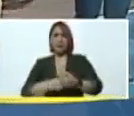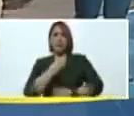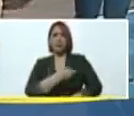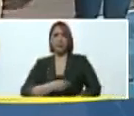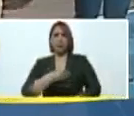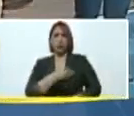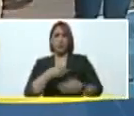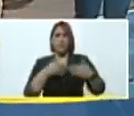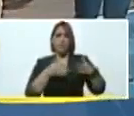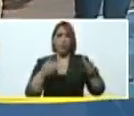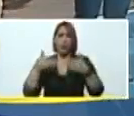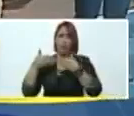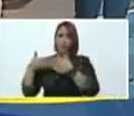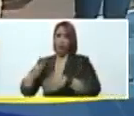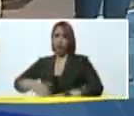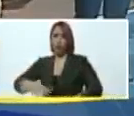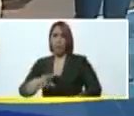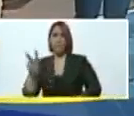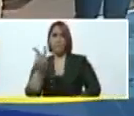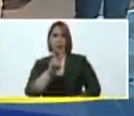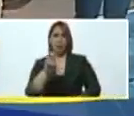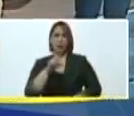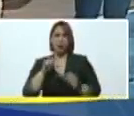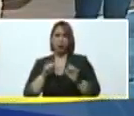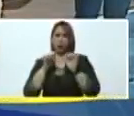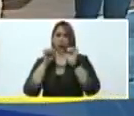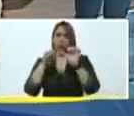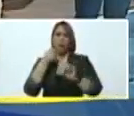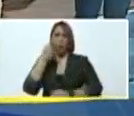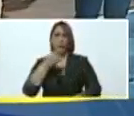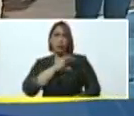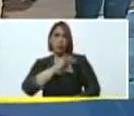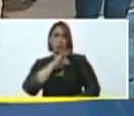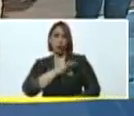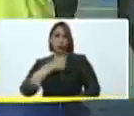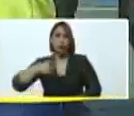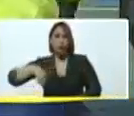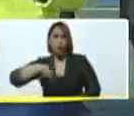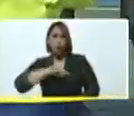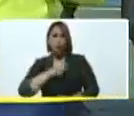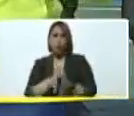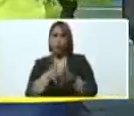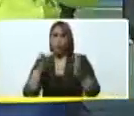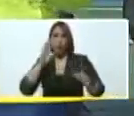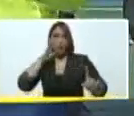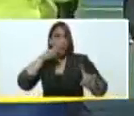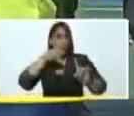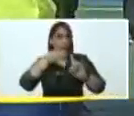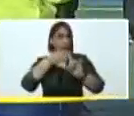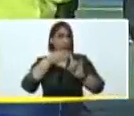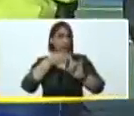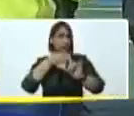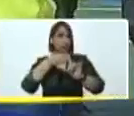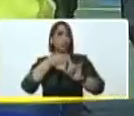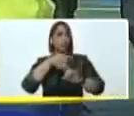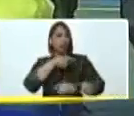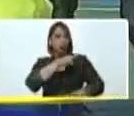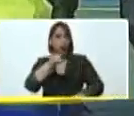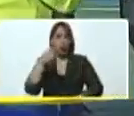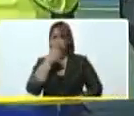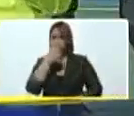el territorio nacional. Sigue siendo la política social nuestro gran horizonte, nuestro gran objetivo,